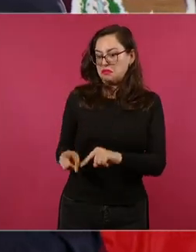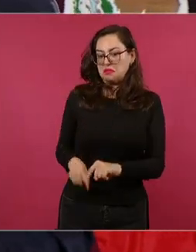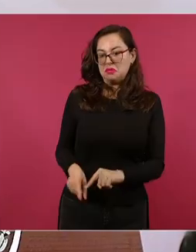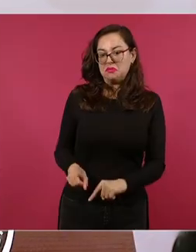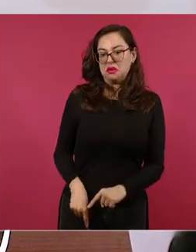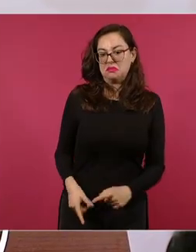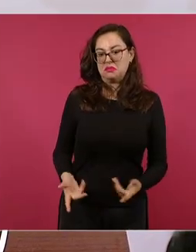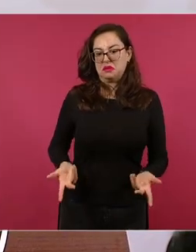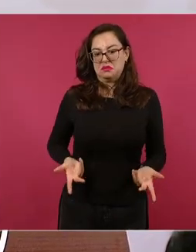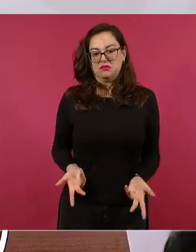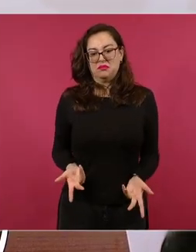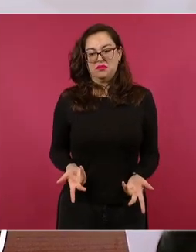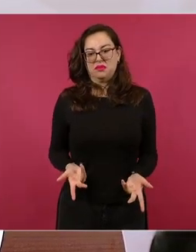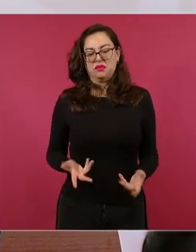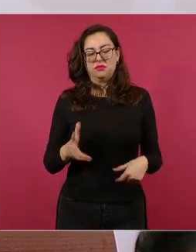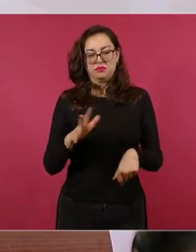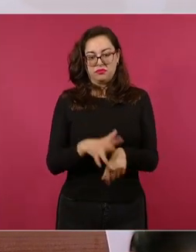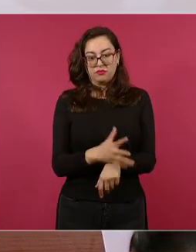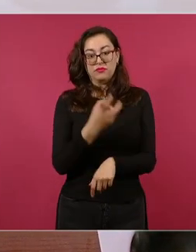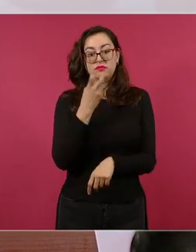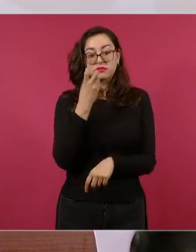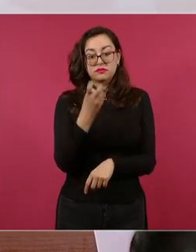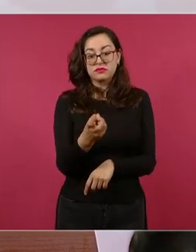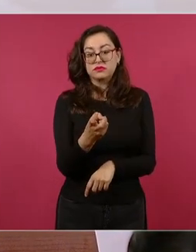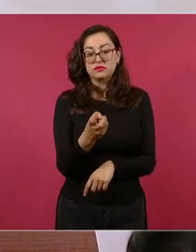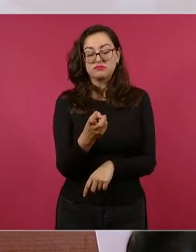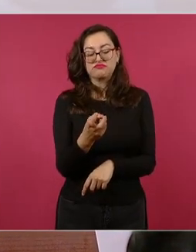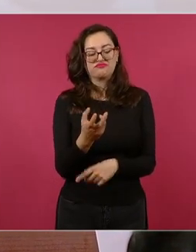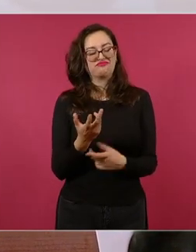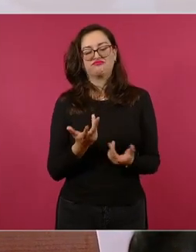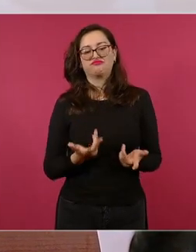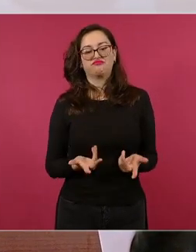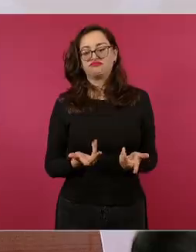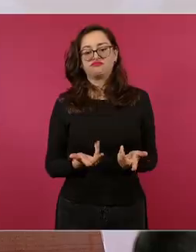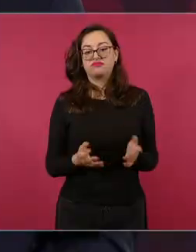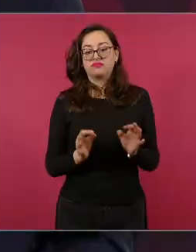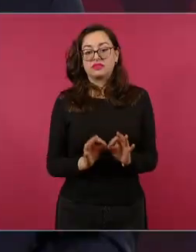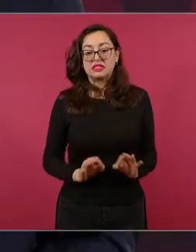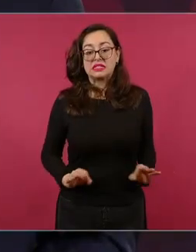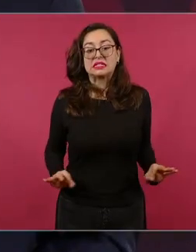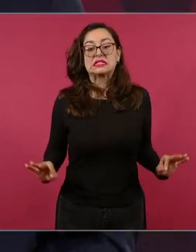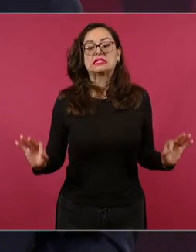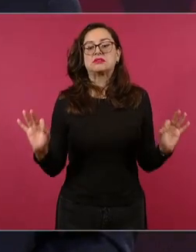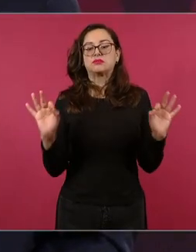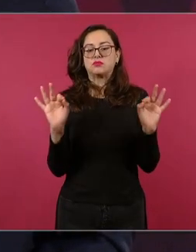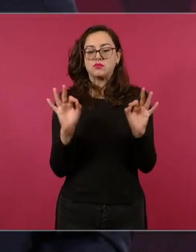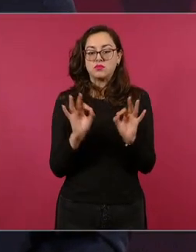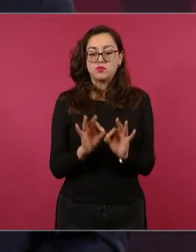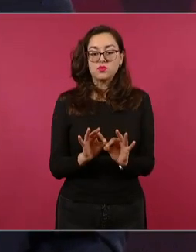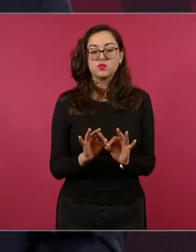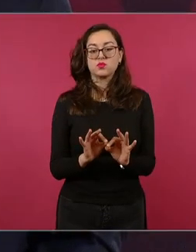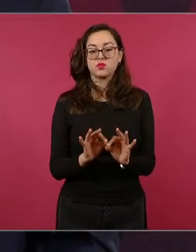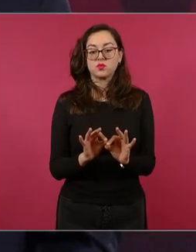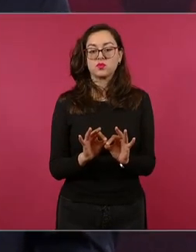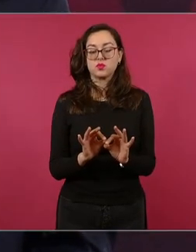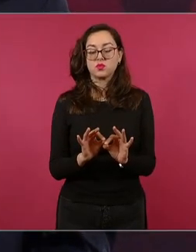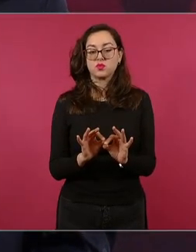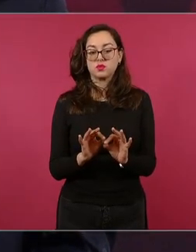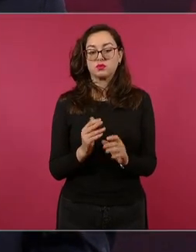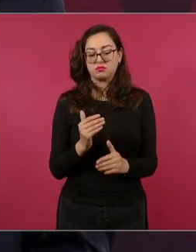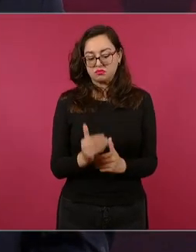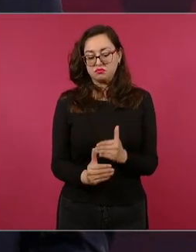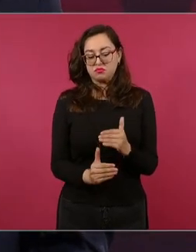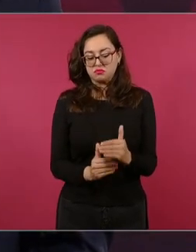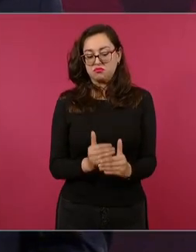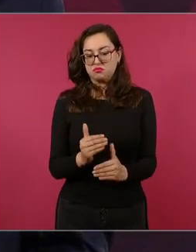es muy importante mucho muy importante el proceso